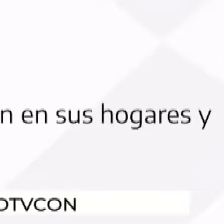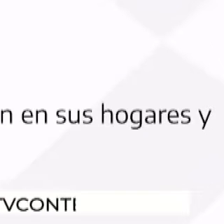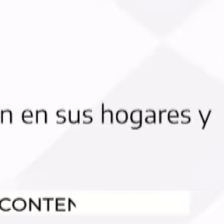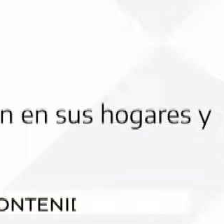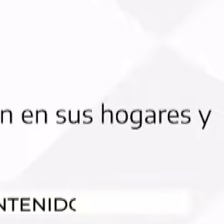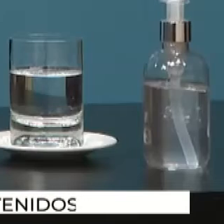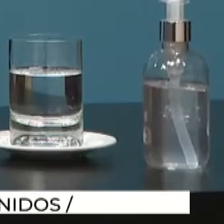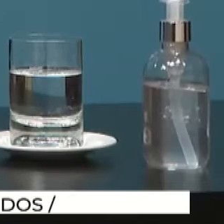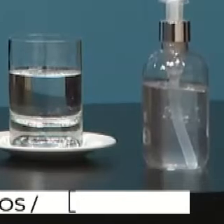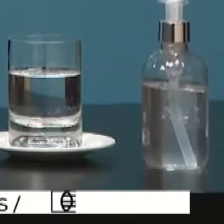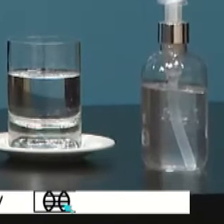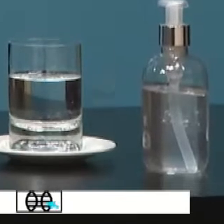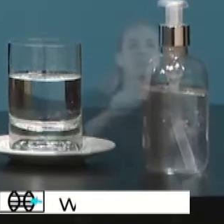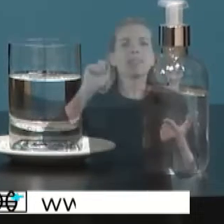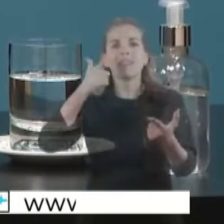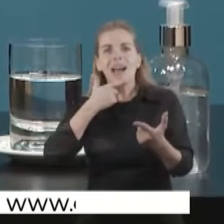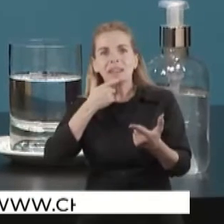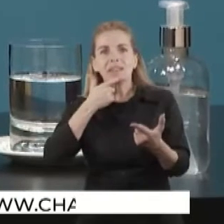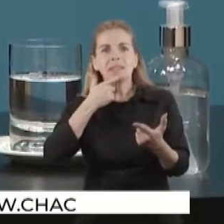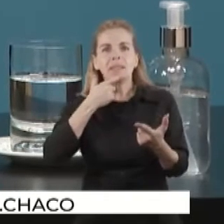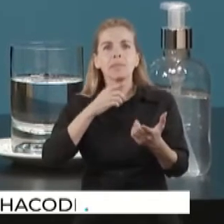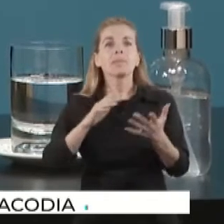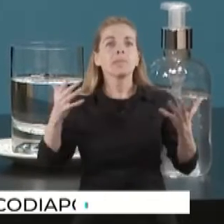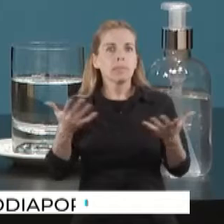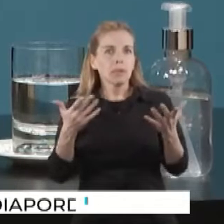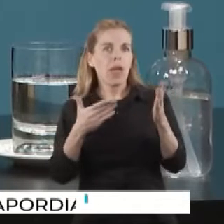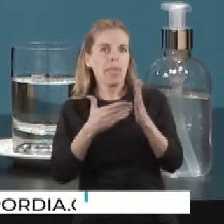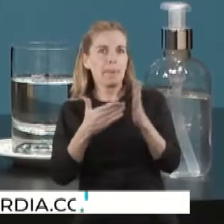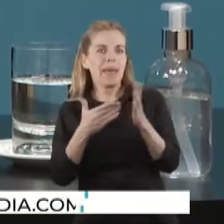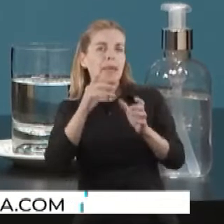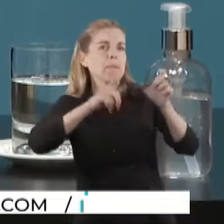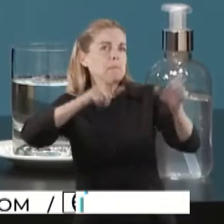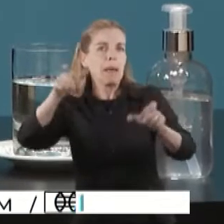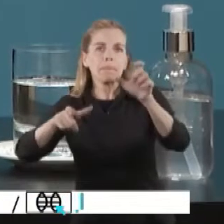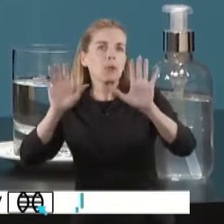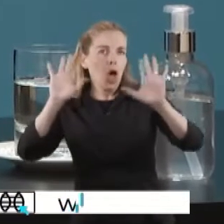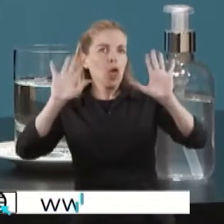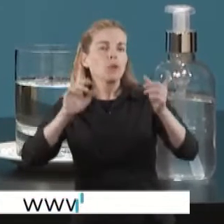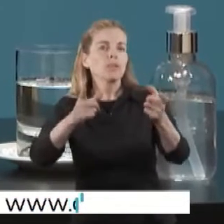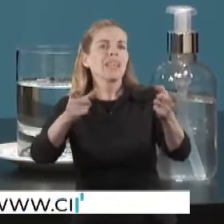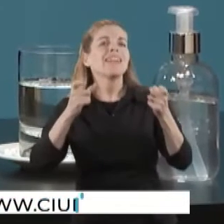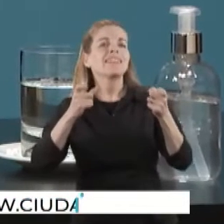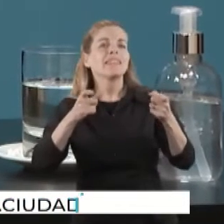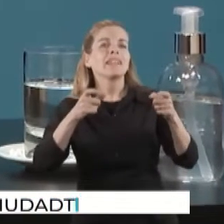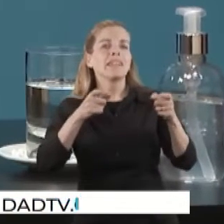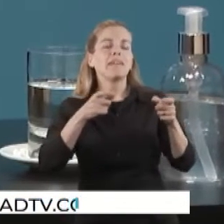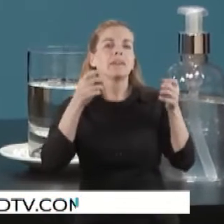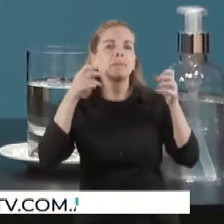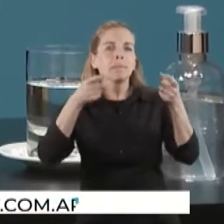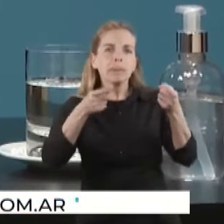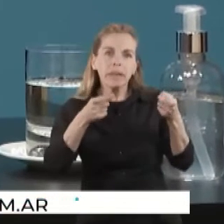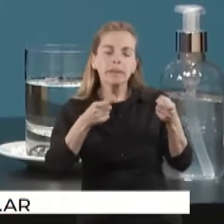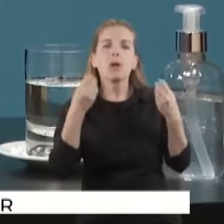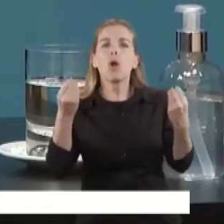para que todo aquel hogar que necesite la protección del Estado la tenga. Se implementa a través de